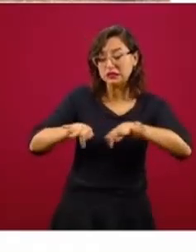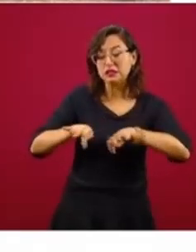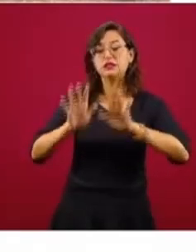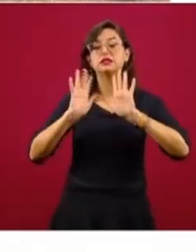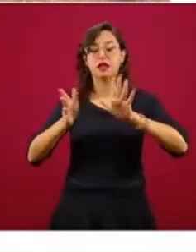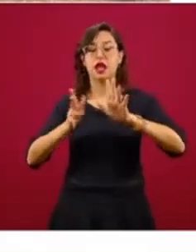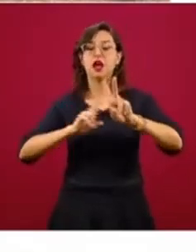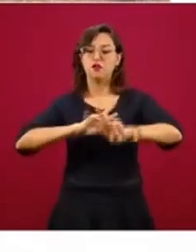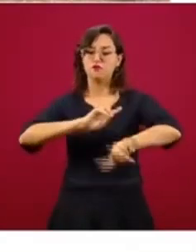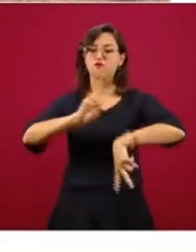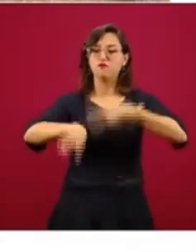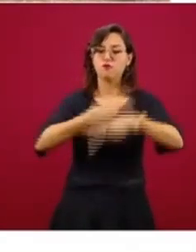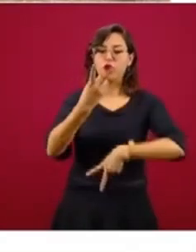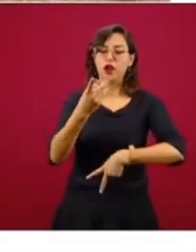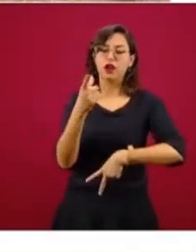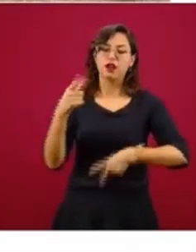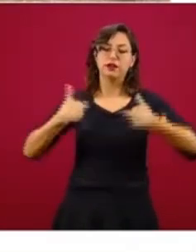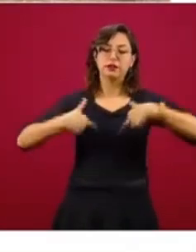sus condiciones.